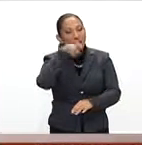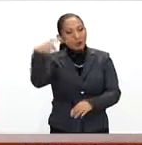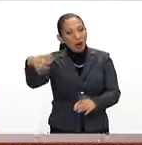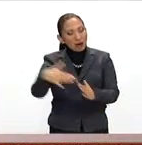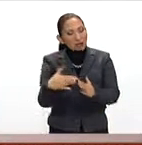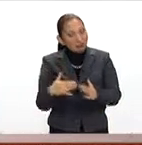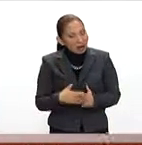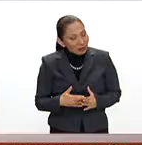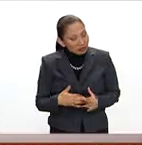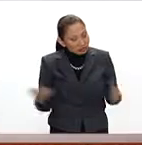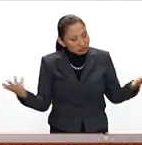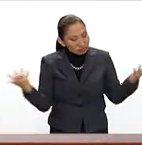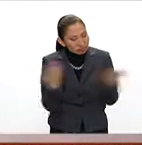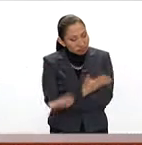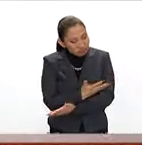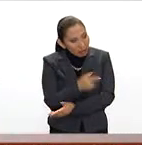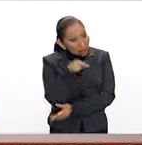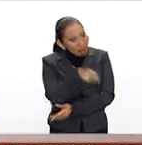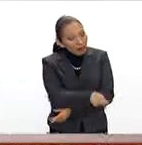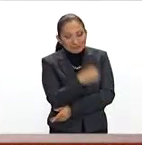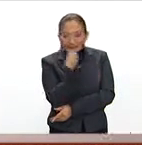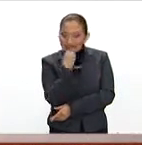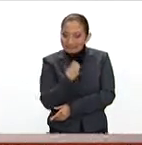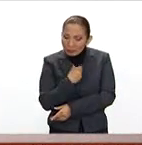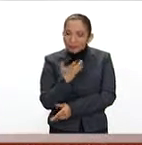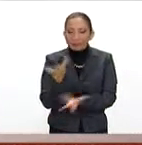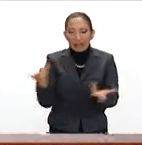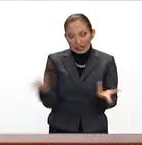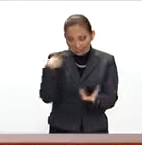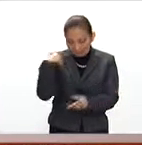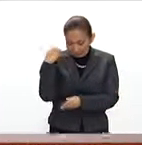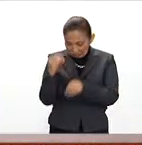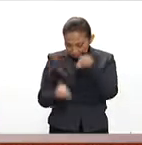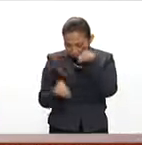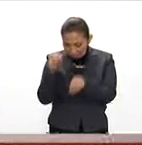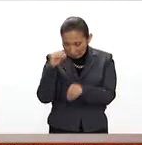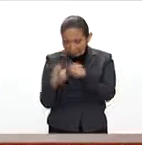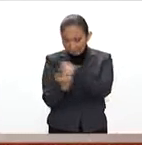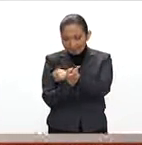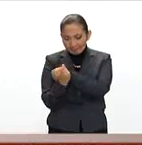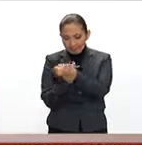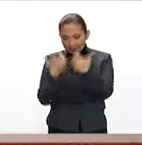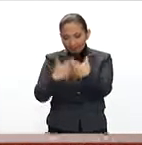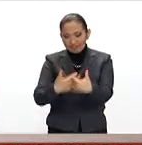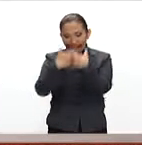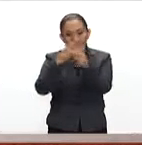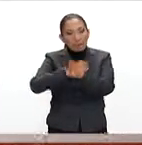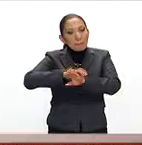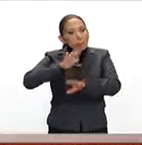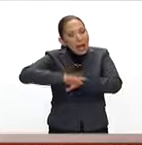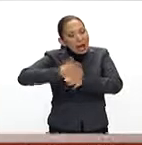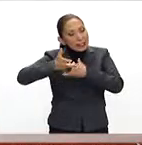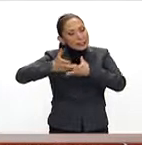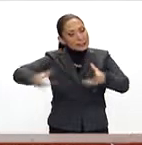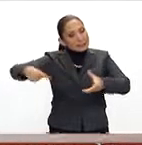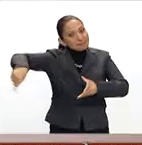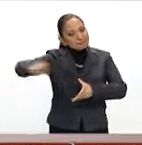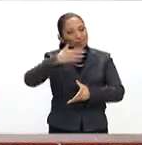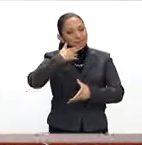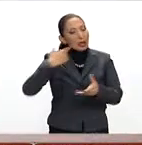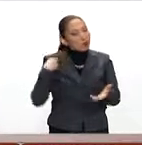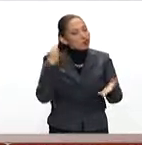quedarnos sin gas, tener muchos conflictos con esto y nos enteramos de una cifra alarmante